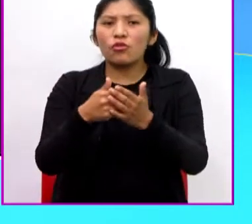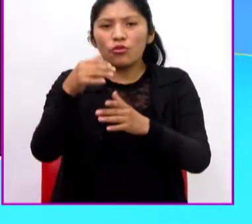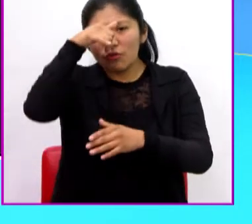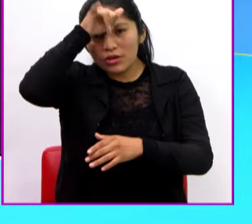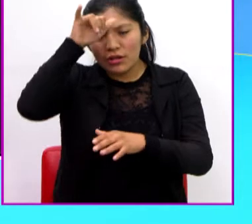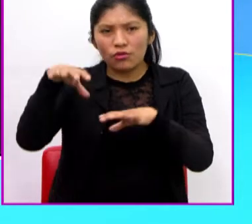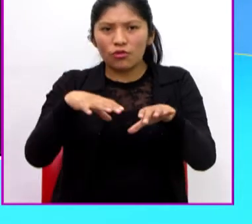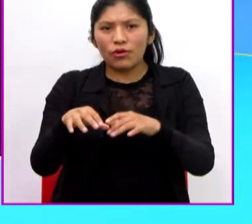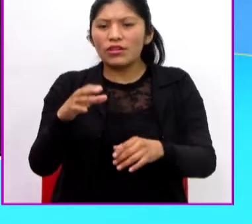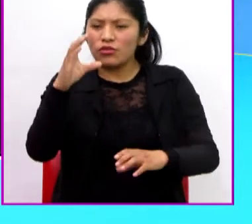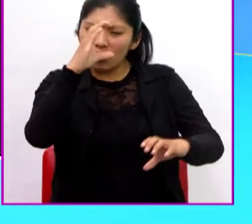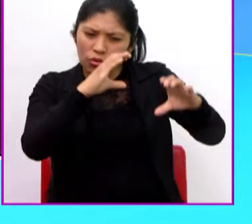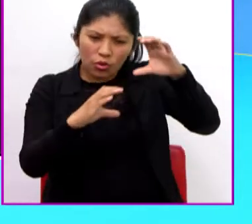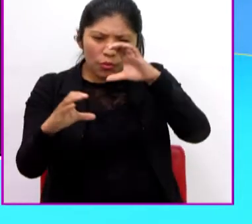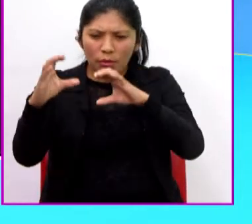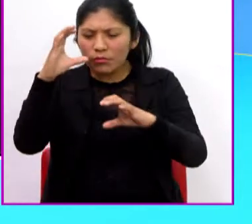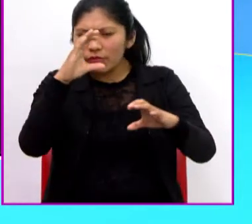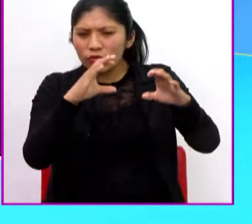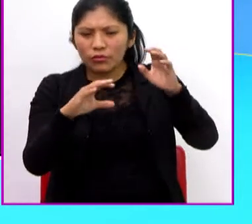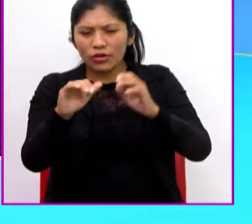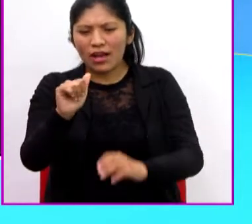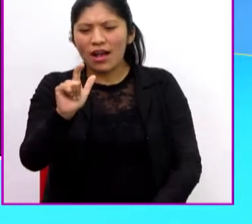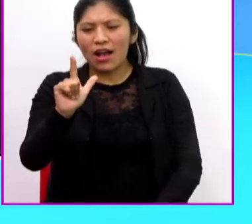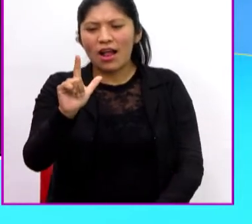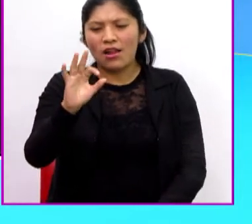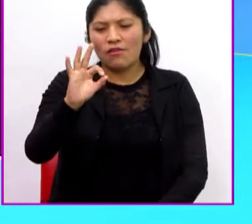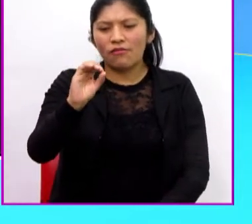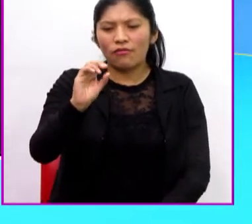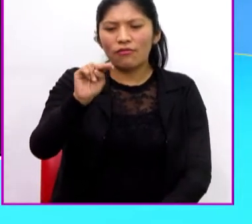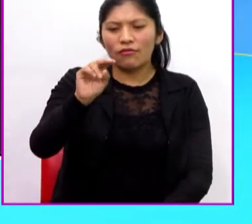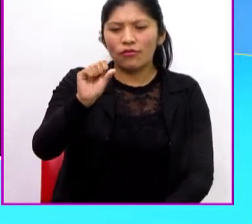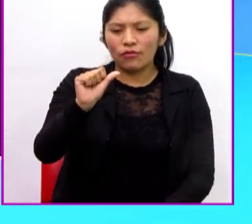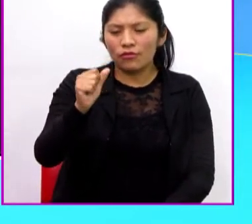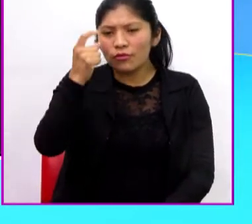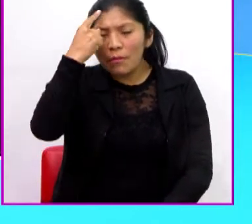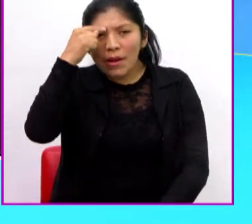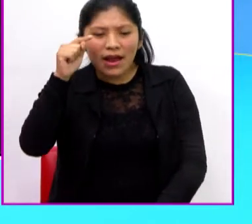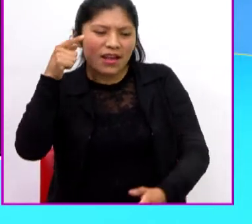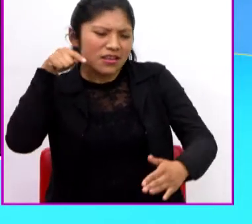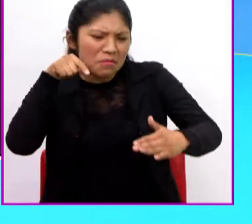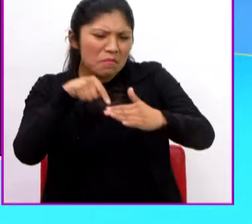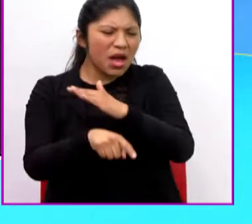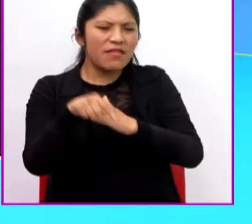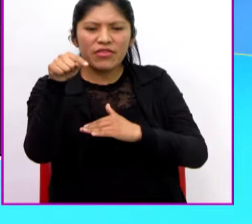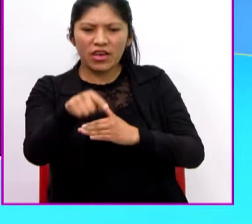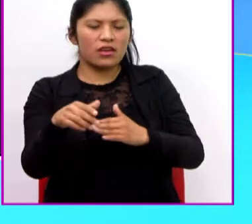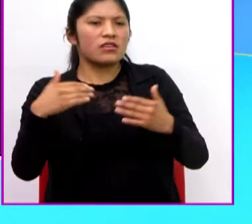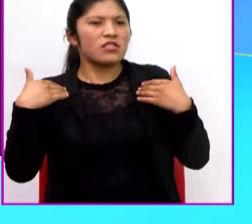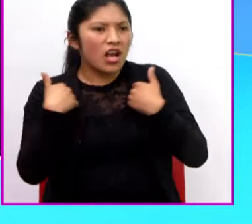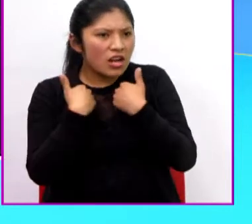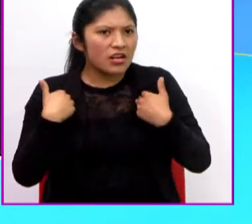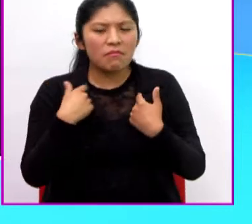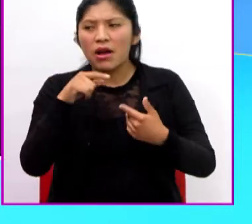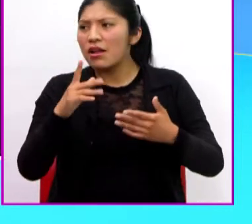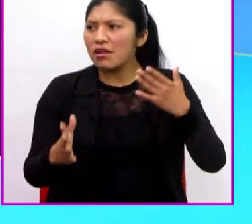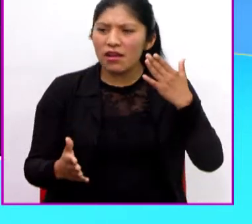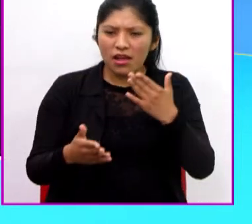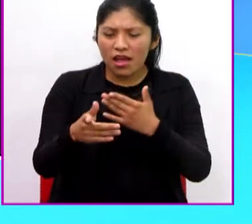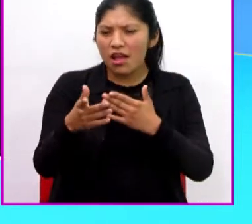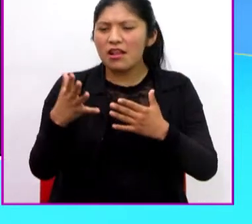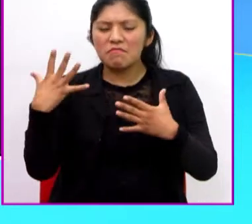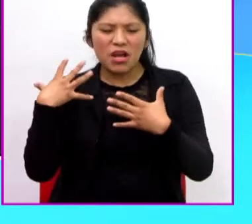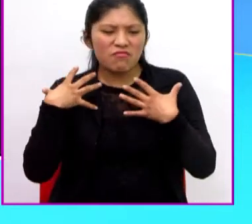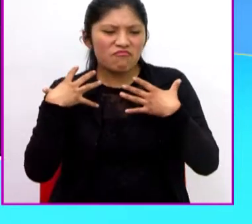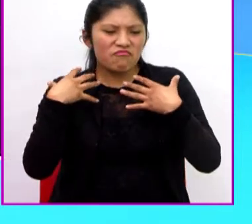Lo buscaremos al Alfonso Vega para que se encargue de sacrificar al animal. Es el más hábil de toda la región